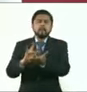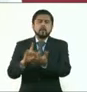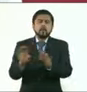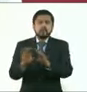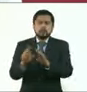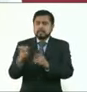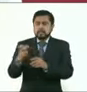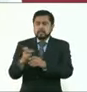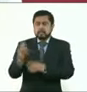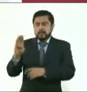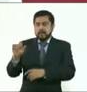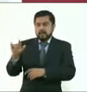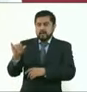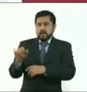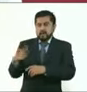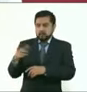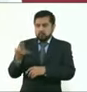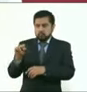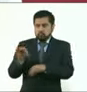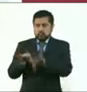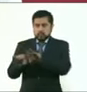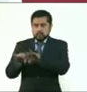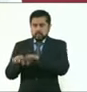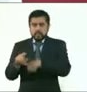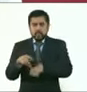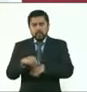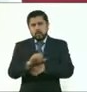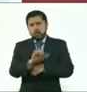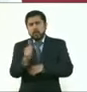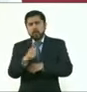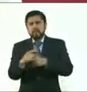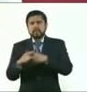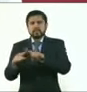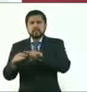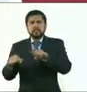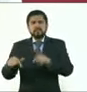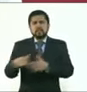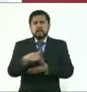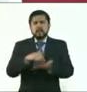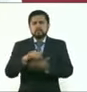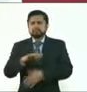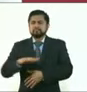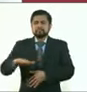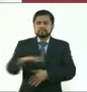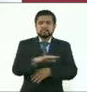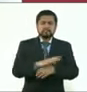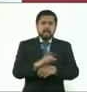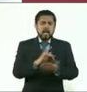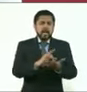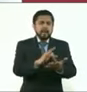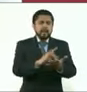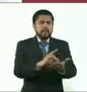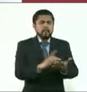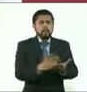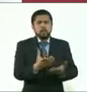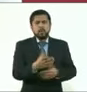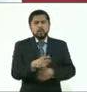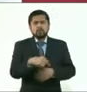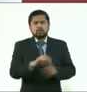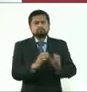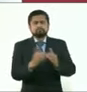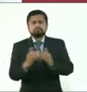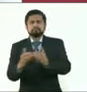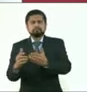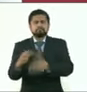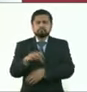durante este año para Pilares y algunas otras áreas, cultura comunitaria y algunas otras áreas, en donde es